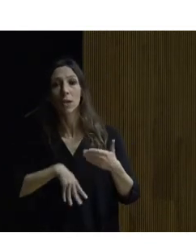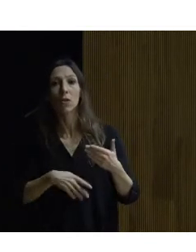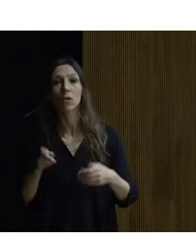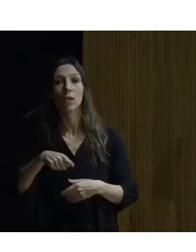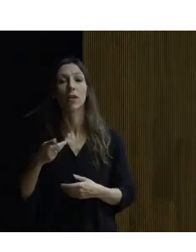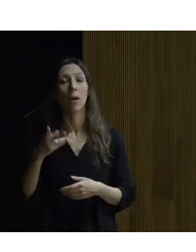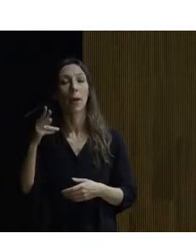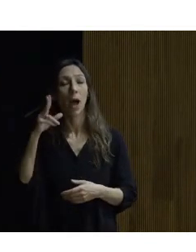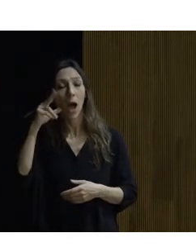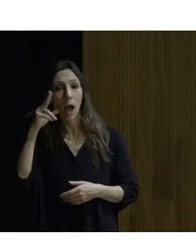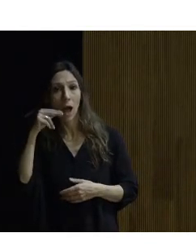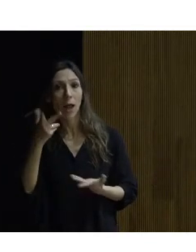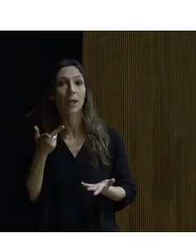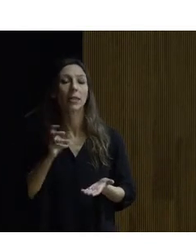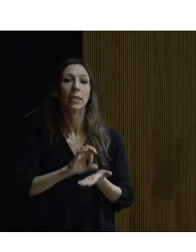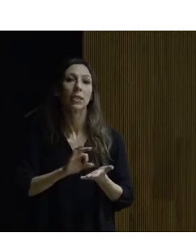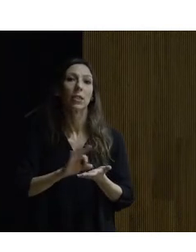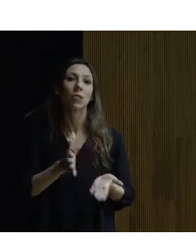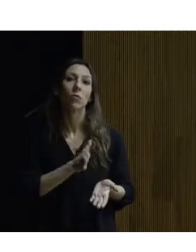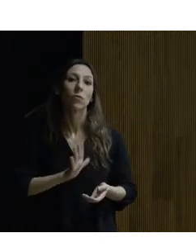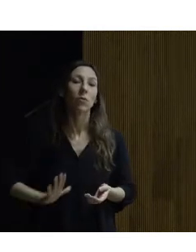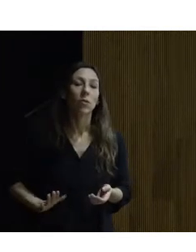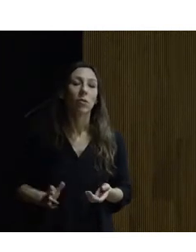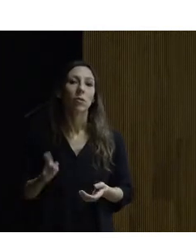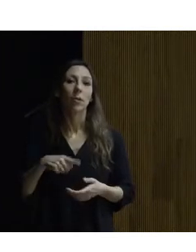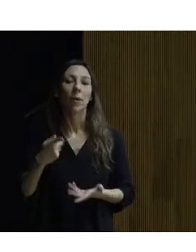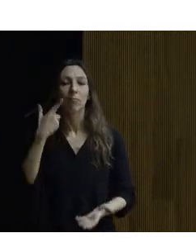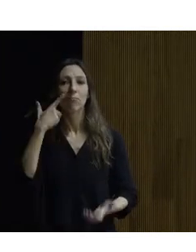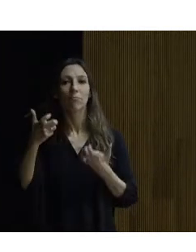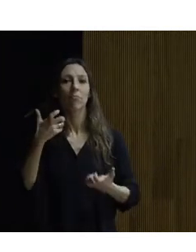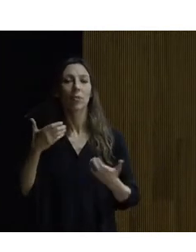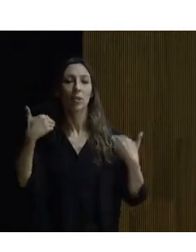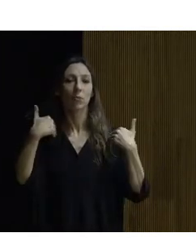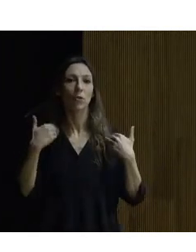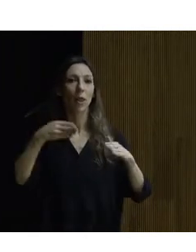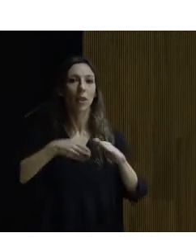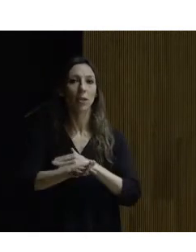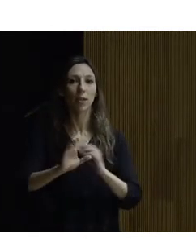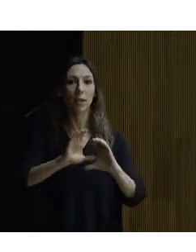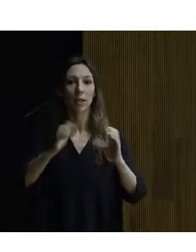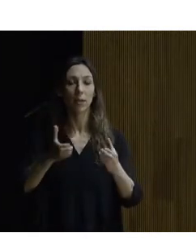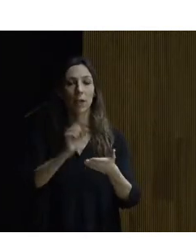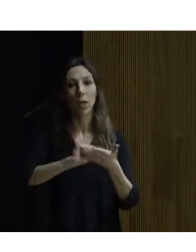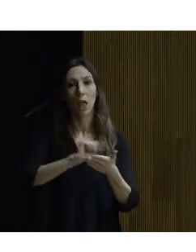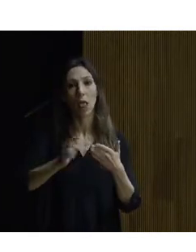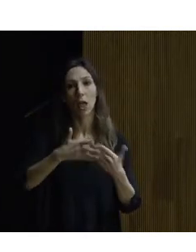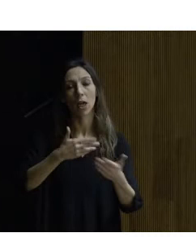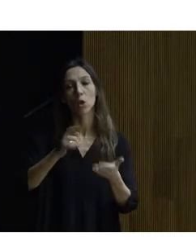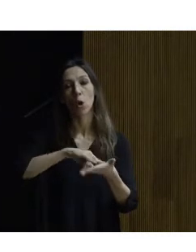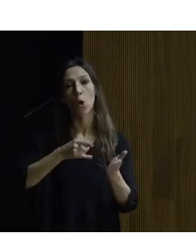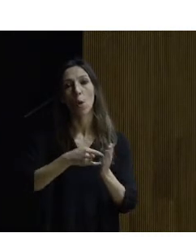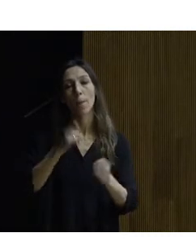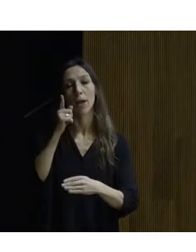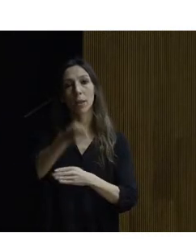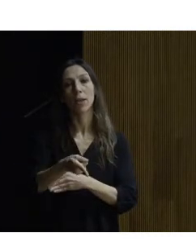para el sector profesional para asociaciones cabe destacar que es responsable de accesibilidad en el equipo redactor del plan director del Palacio Real